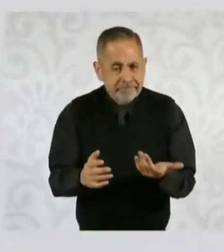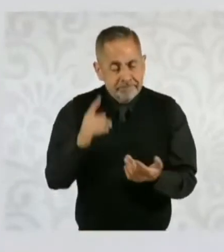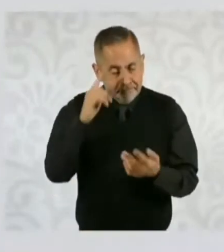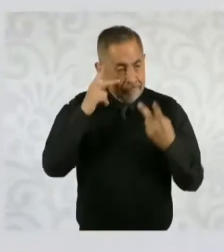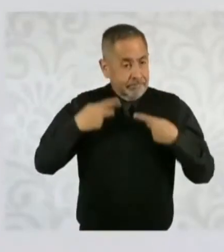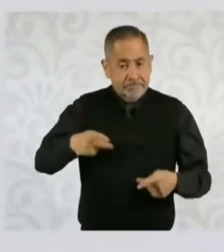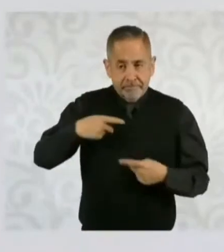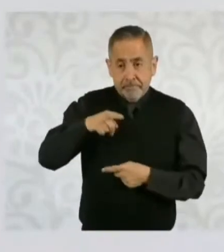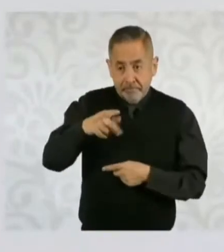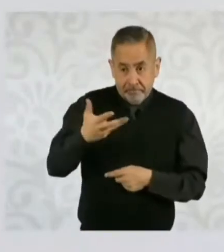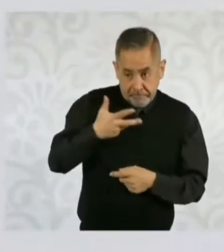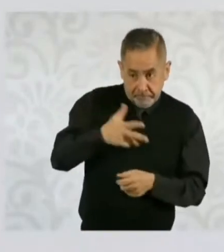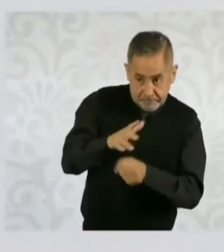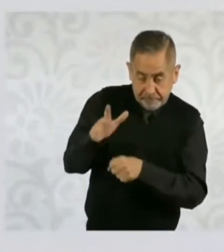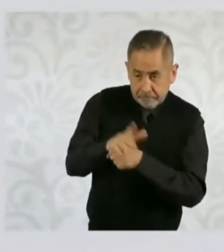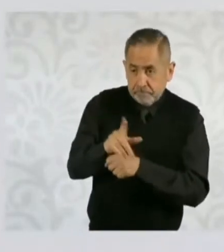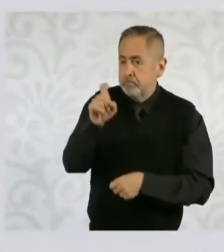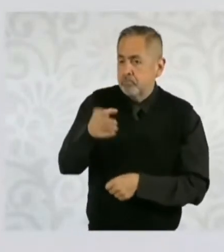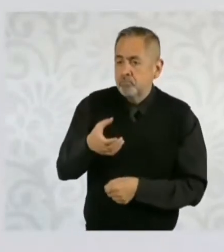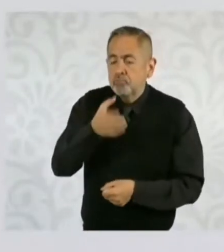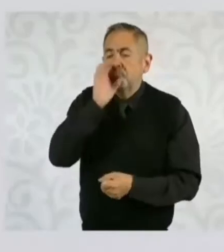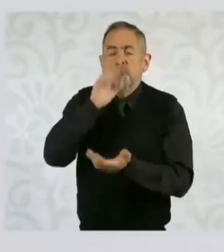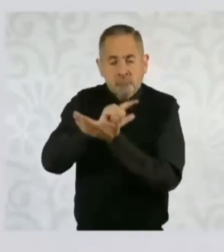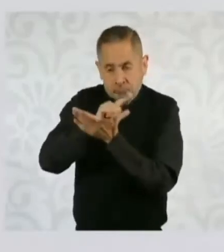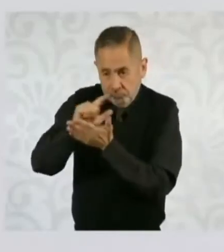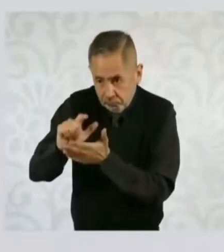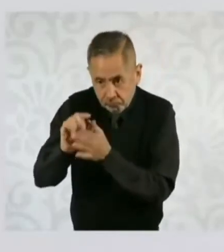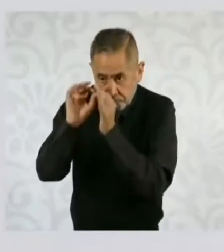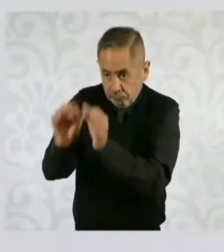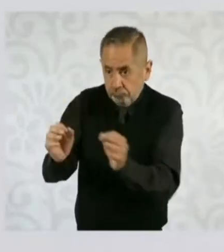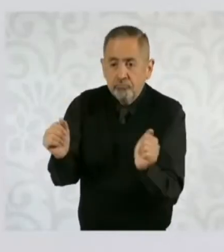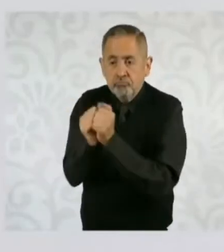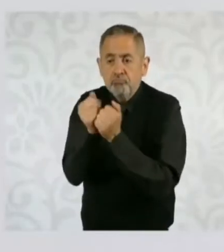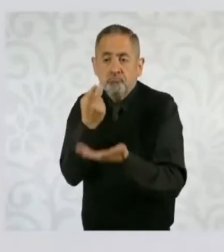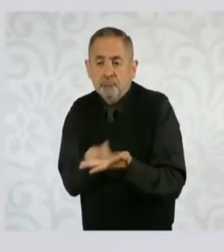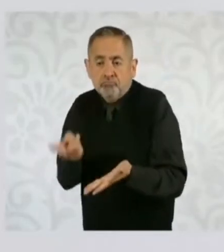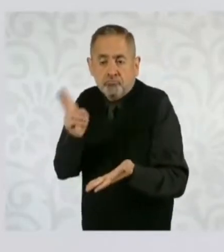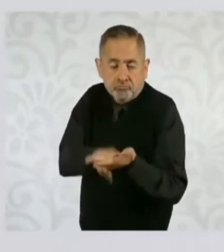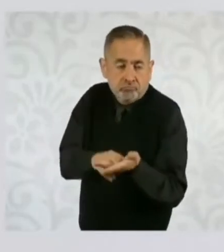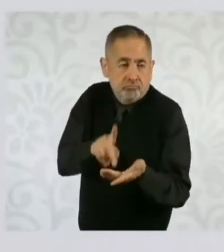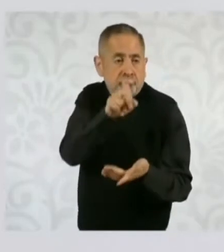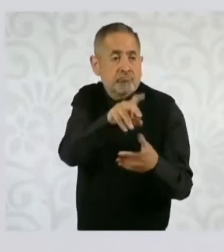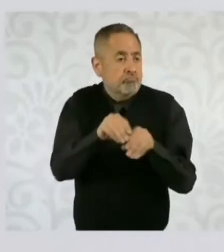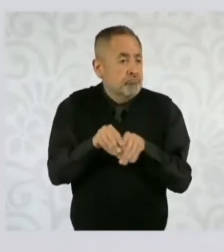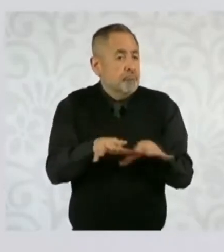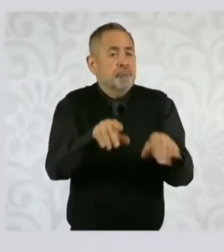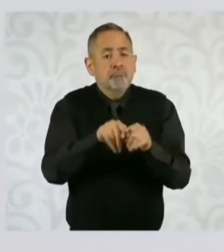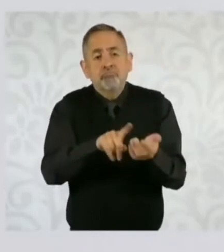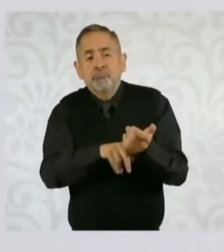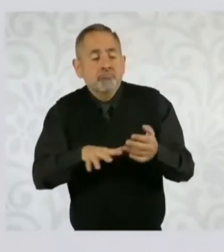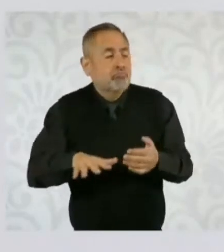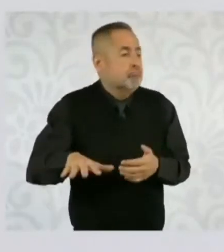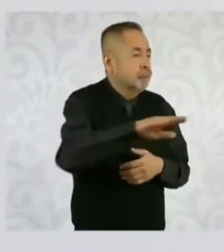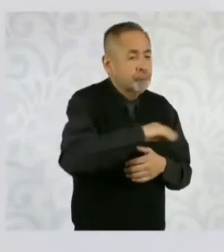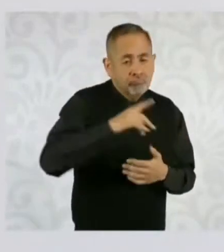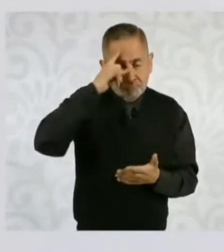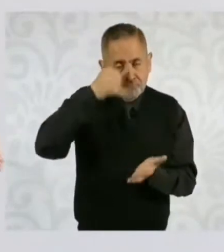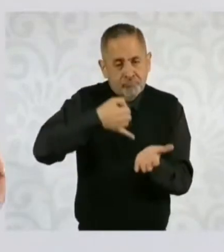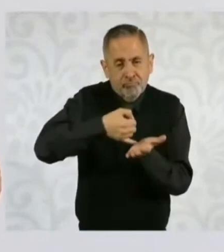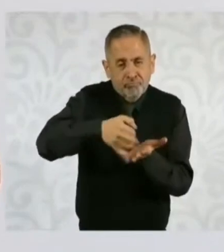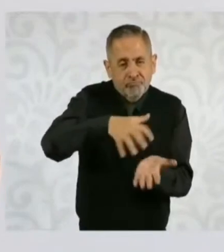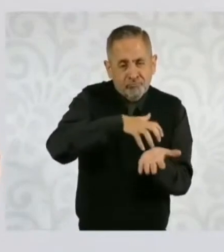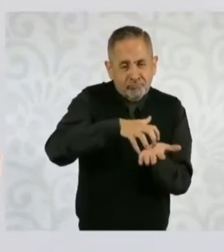poblaciones tengan acceso saludable al agua o al consumo humano saludable y al mismo tiempo